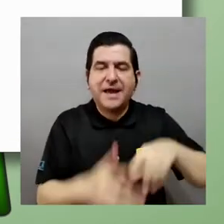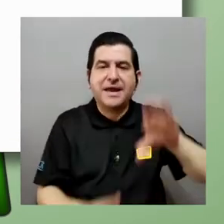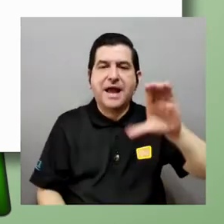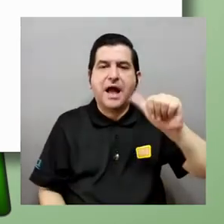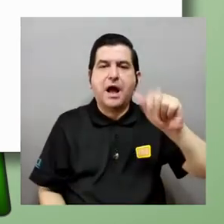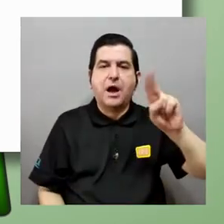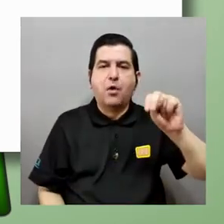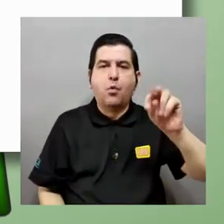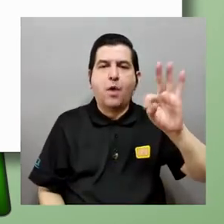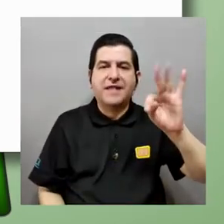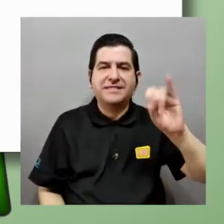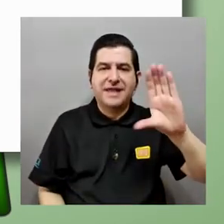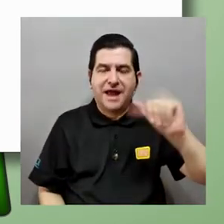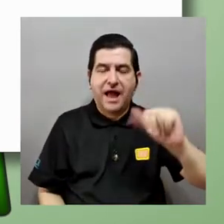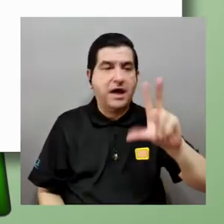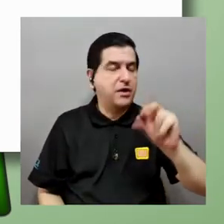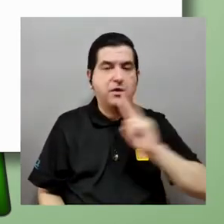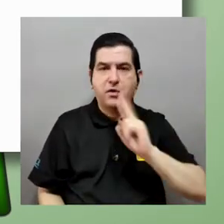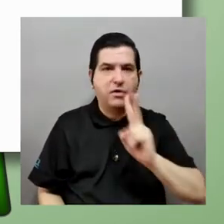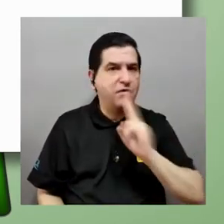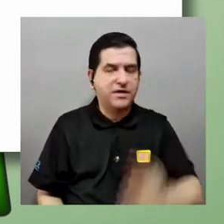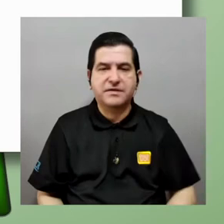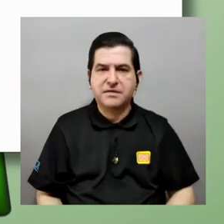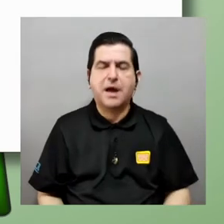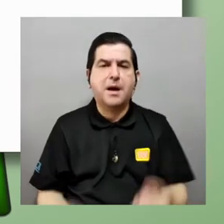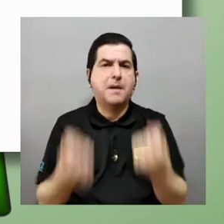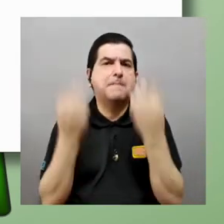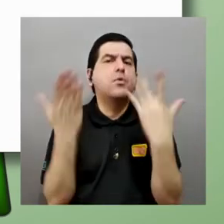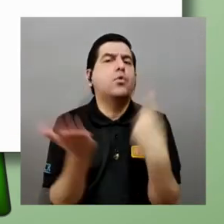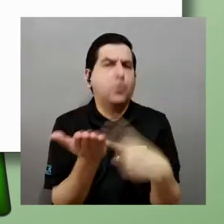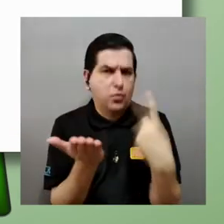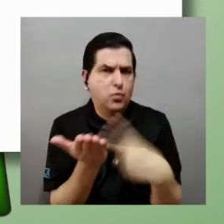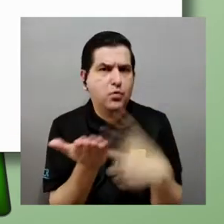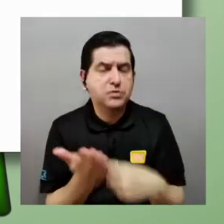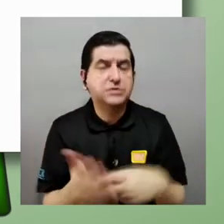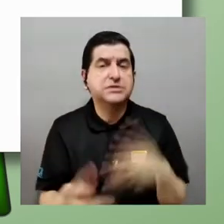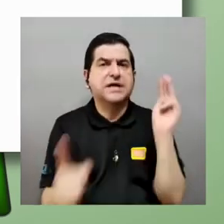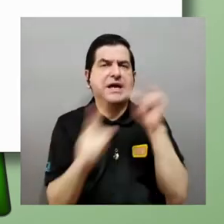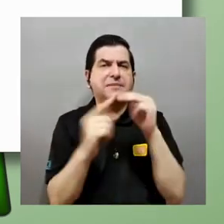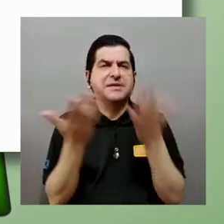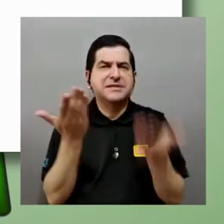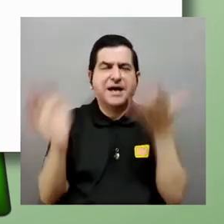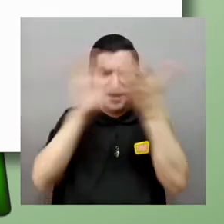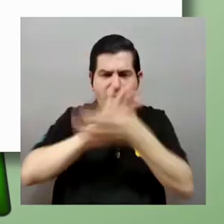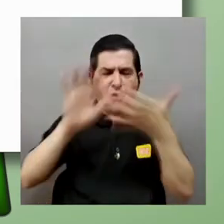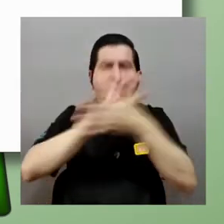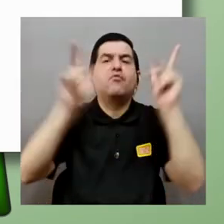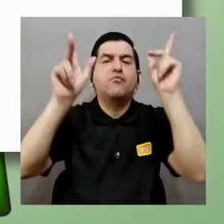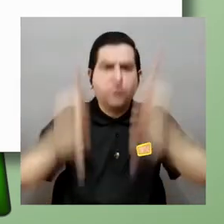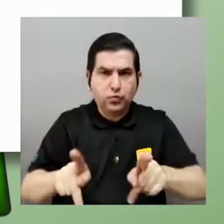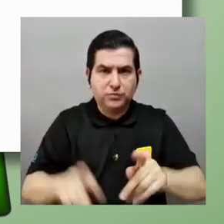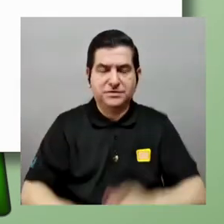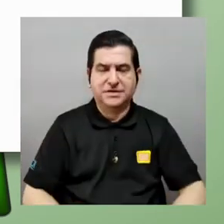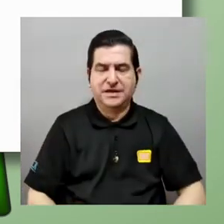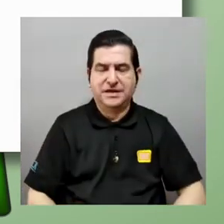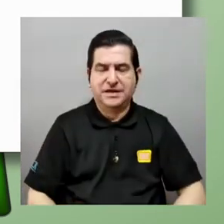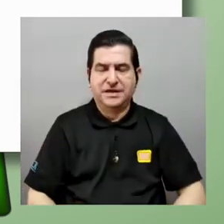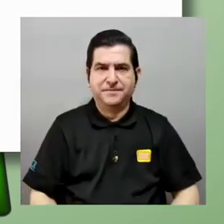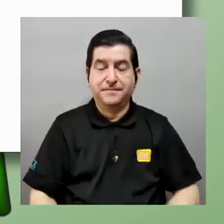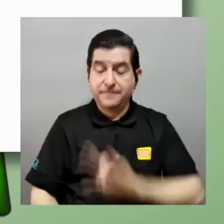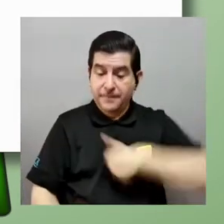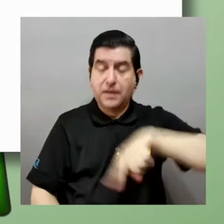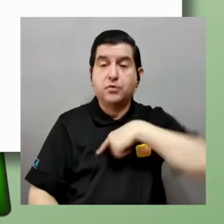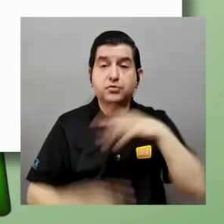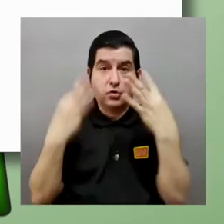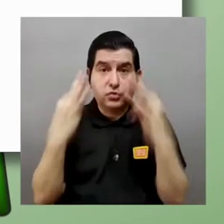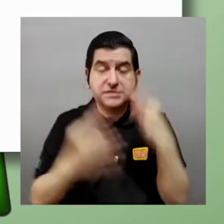no es 100% cierto ¿Verdad? hay mucha tela que cortar y este mensaje puede confundir a muchas personas por eso es